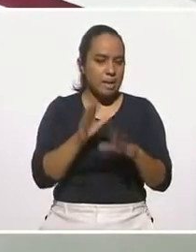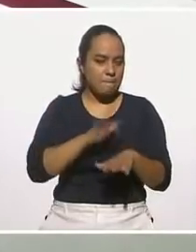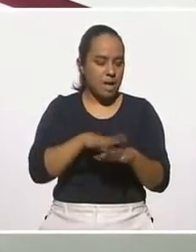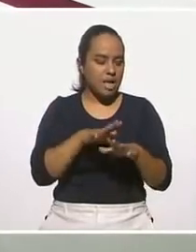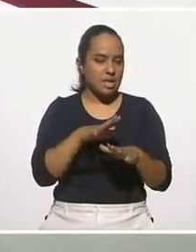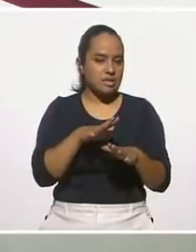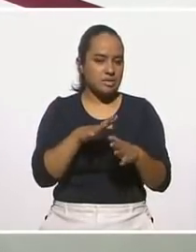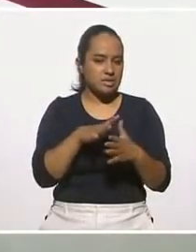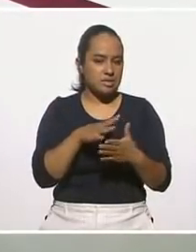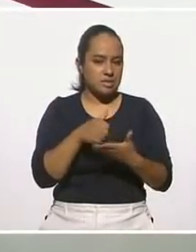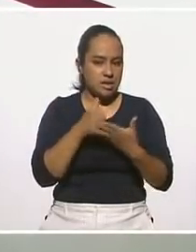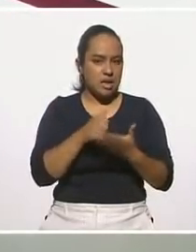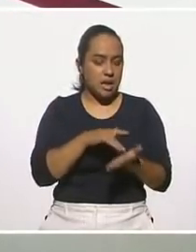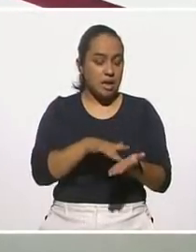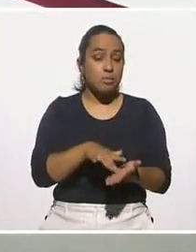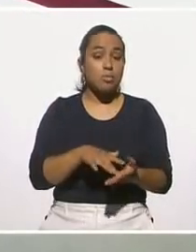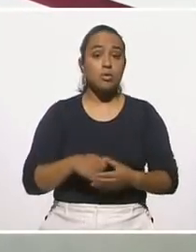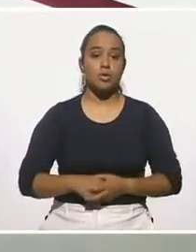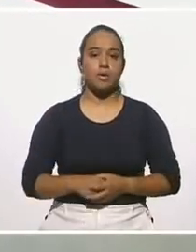también, Fernando.